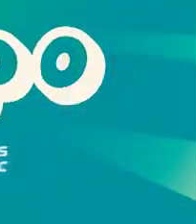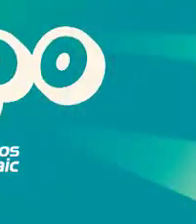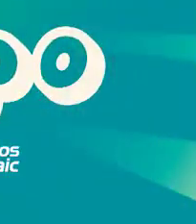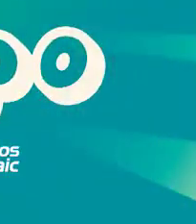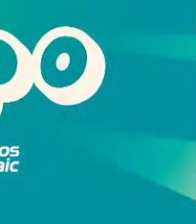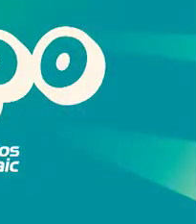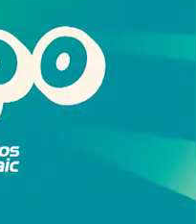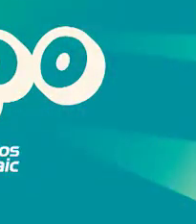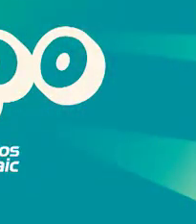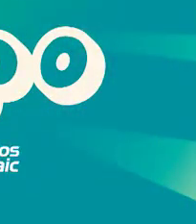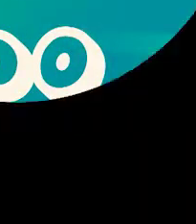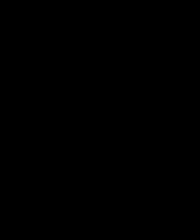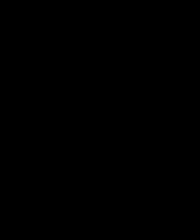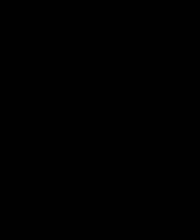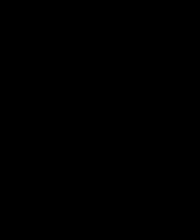feliz. Ya.